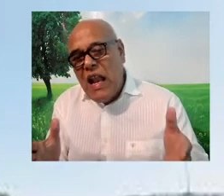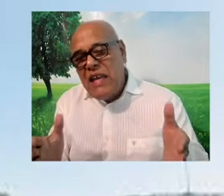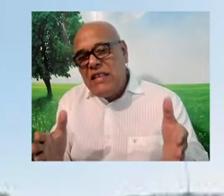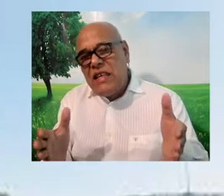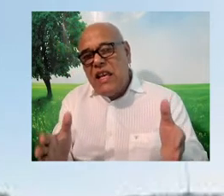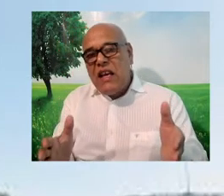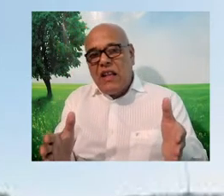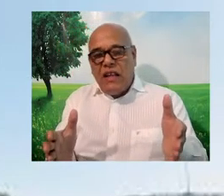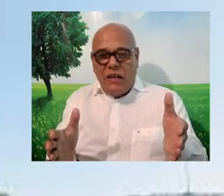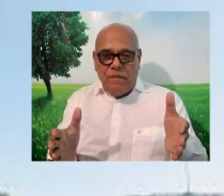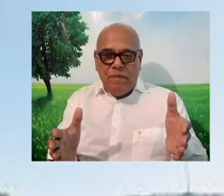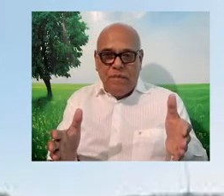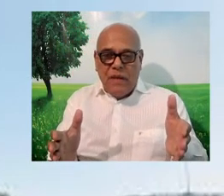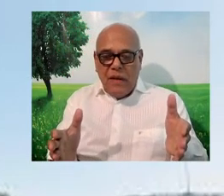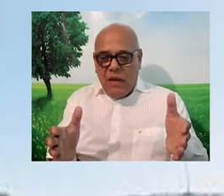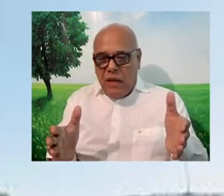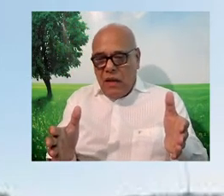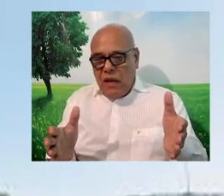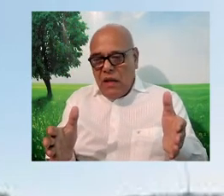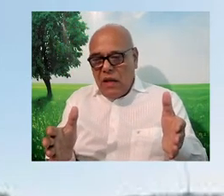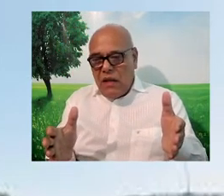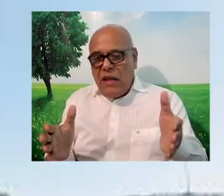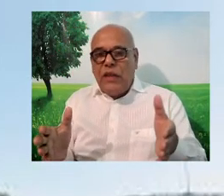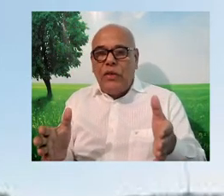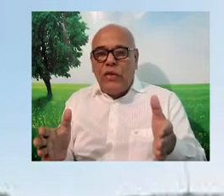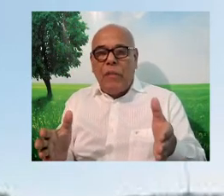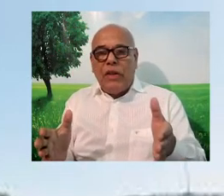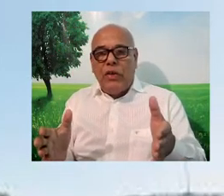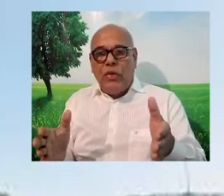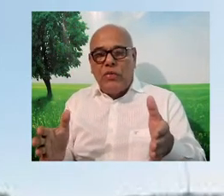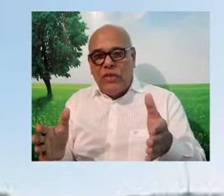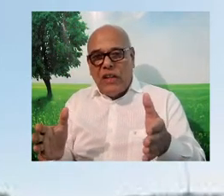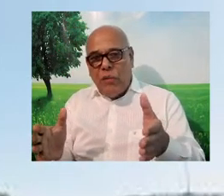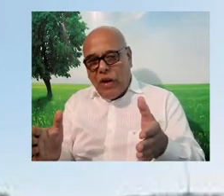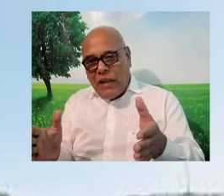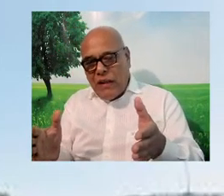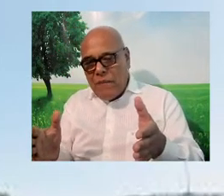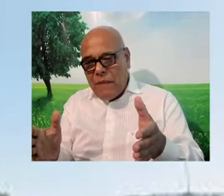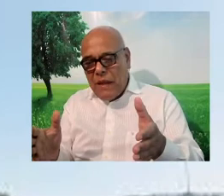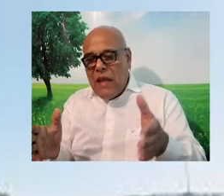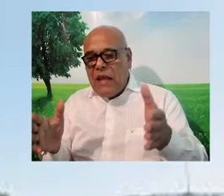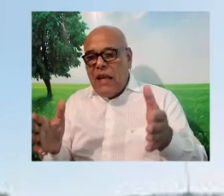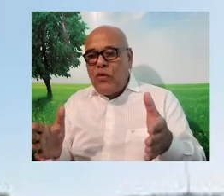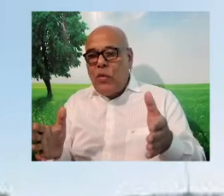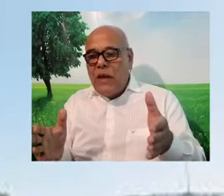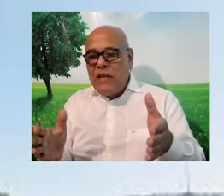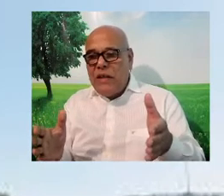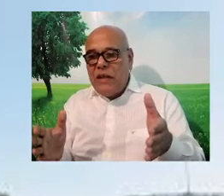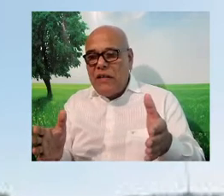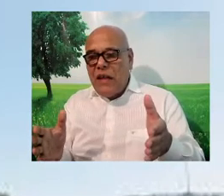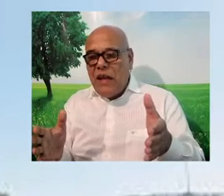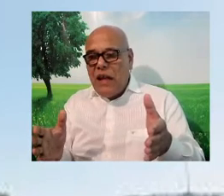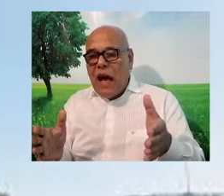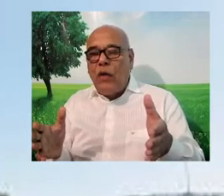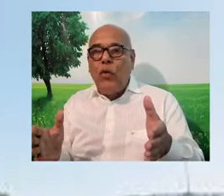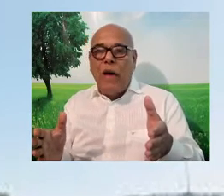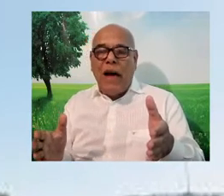es la izquierda dentro del partido socialdemócrata que a su vez